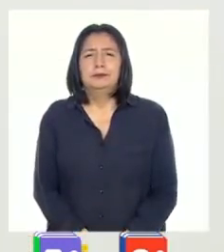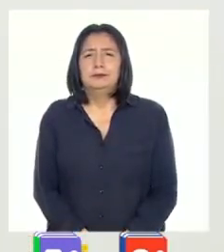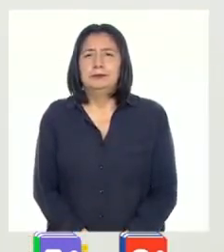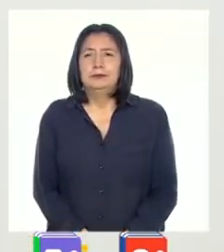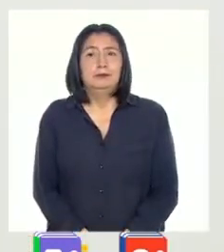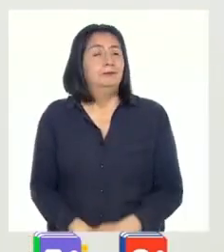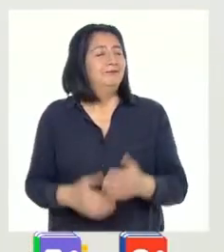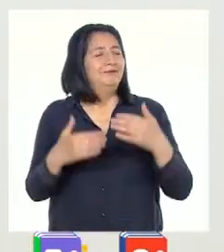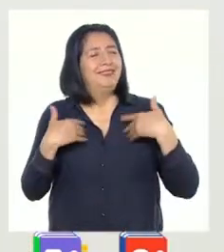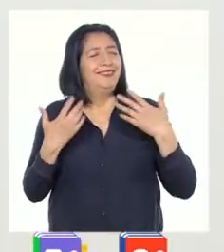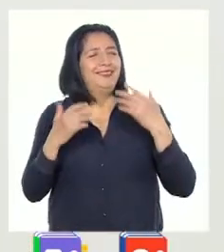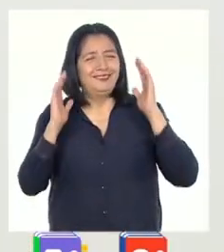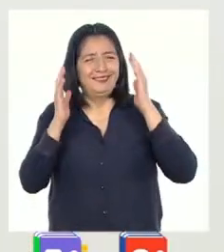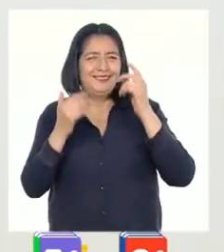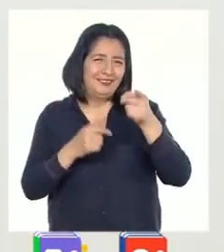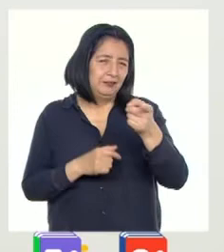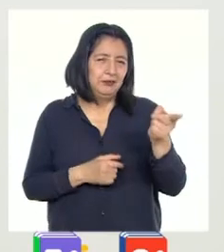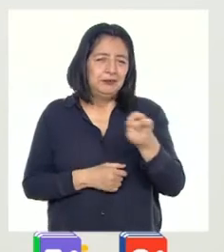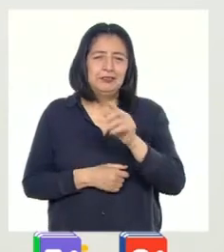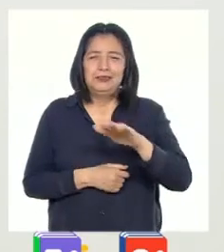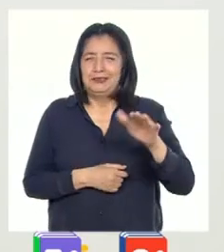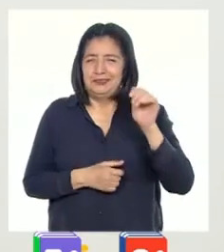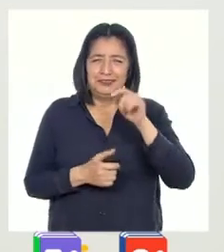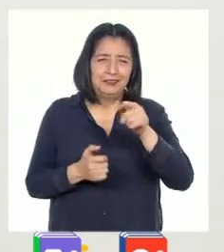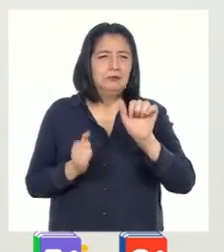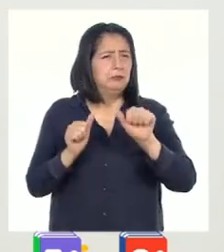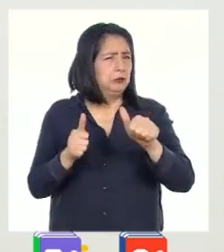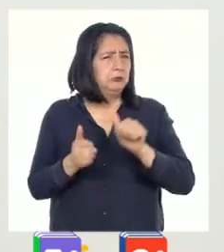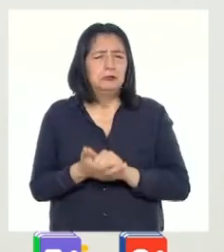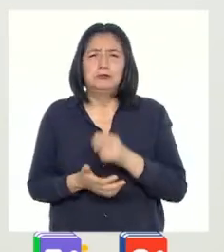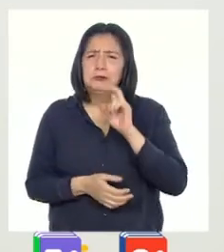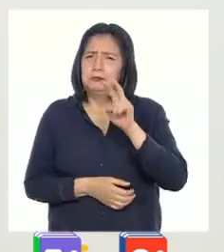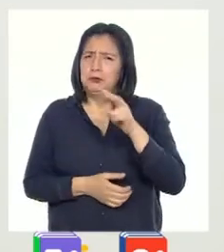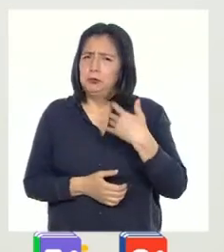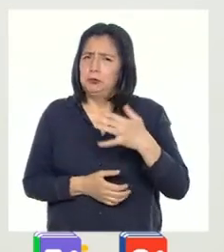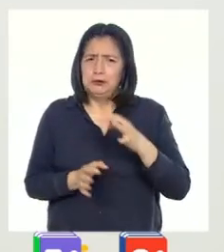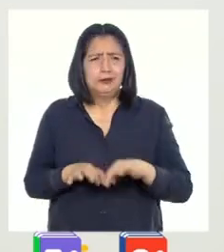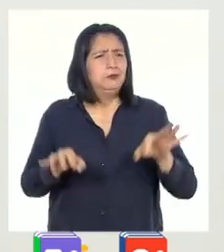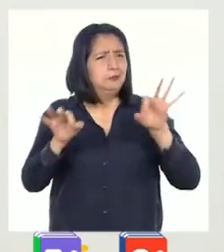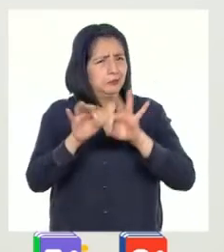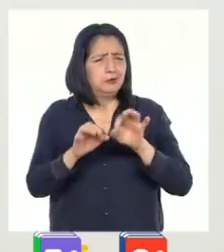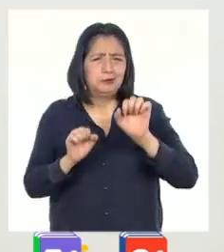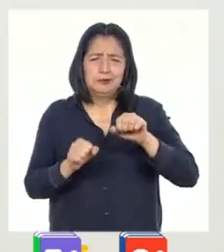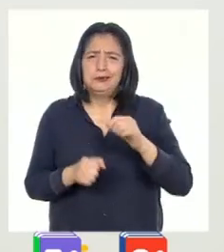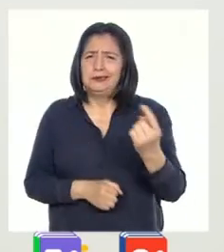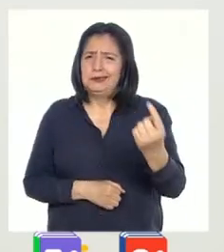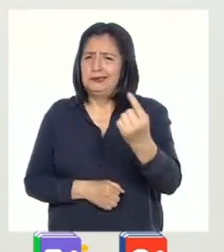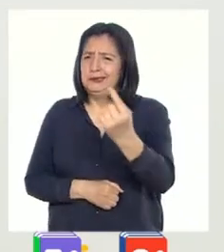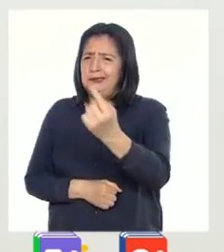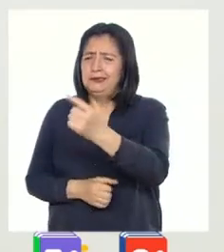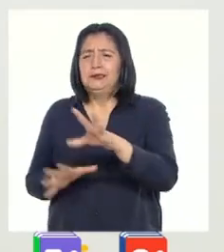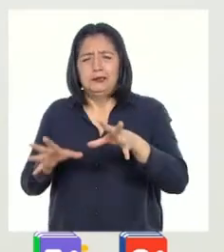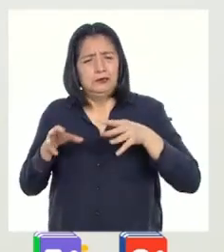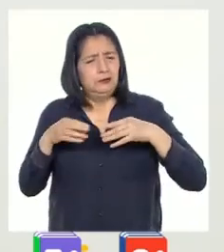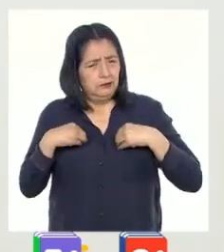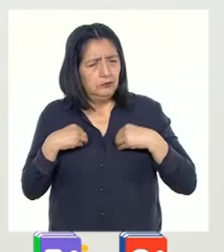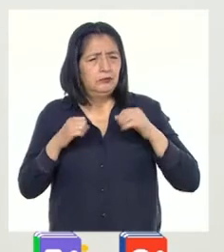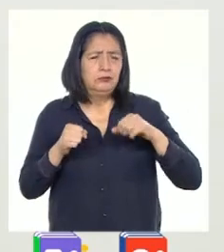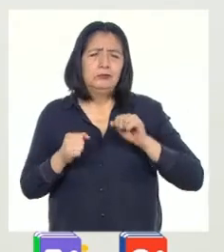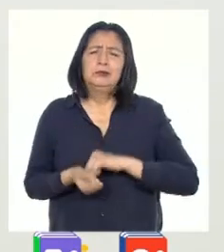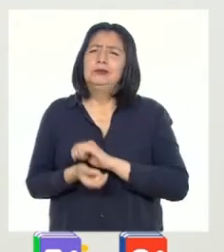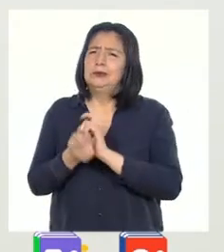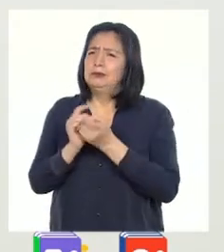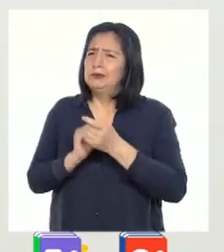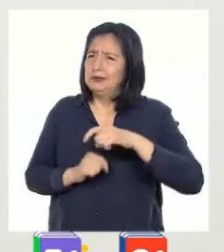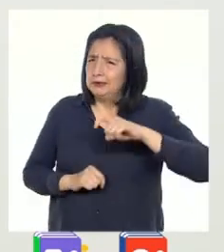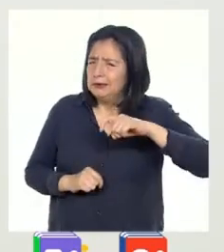Y alegre escucharlos, chicas y chicos. Hemos visto cuán importante es que cada uno asuma los cambios que